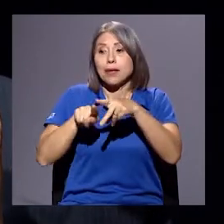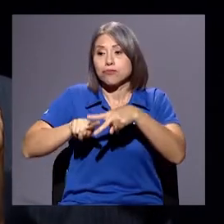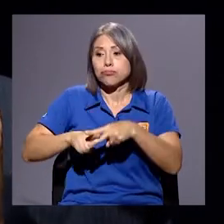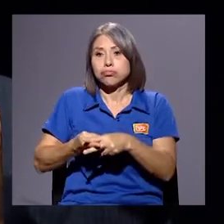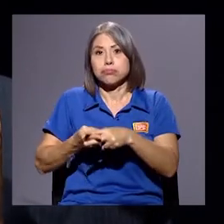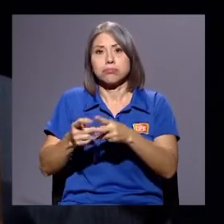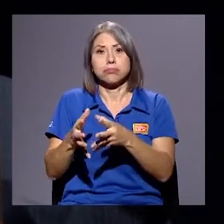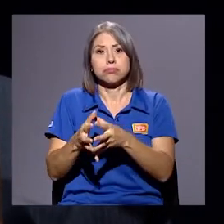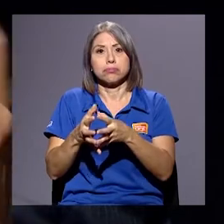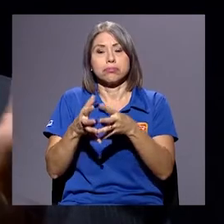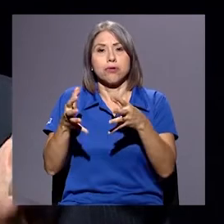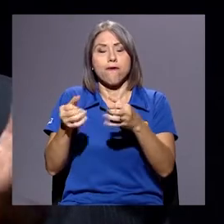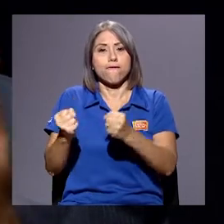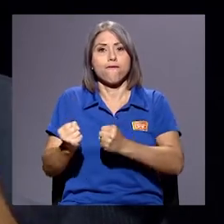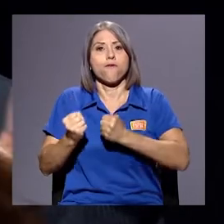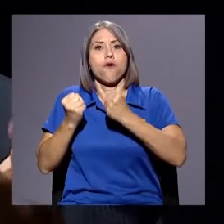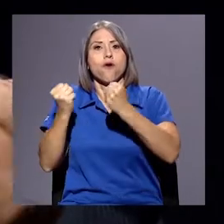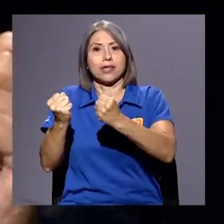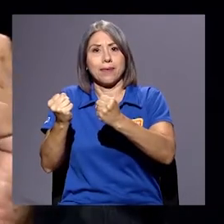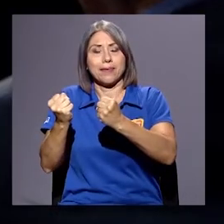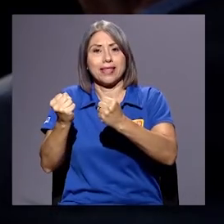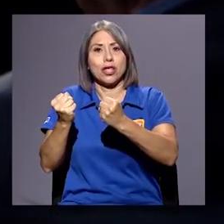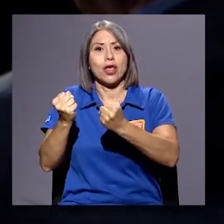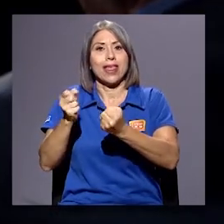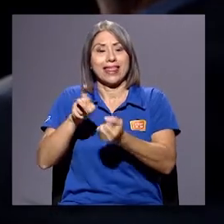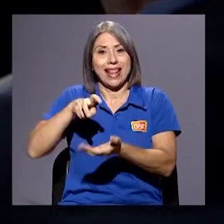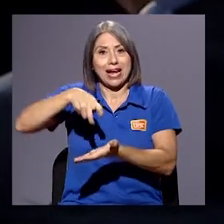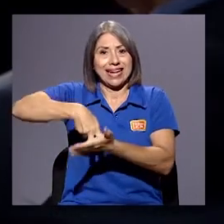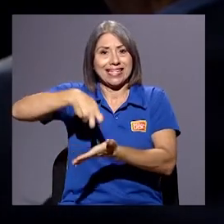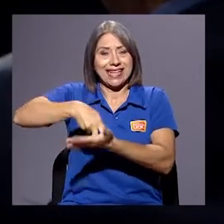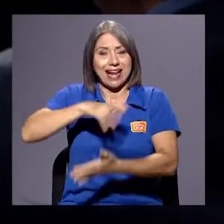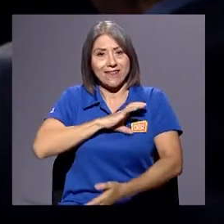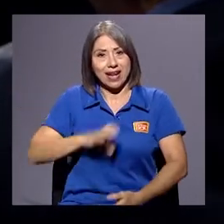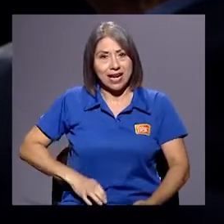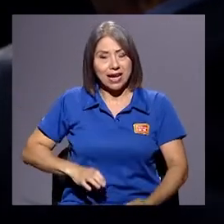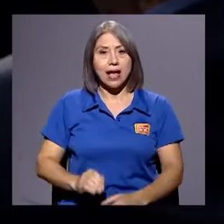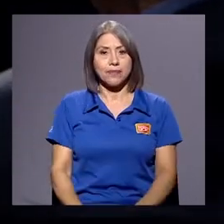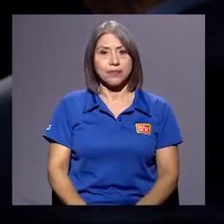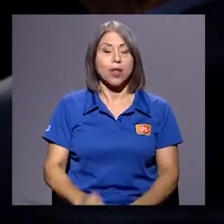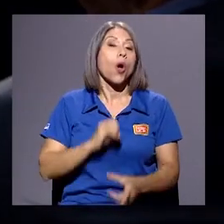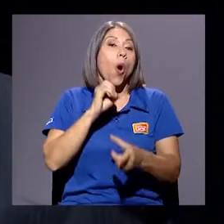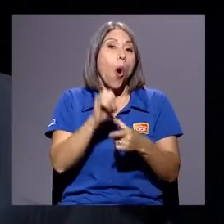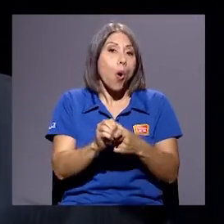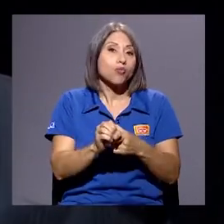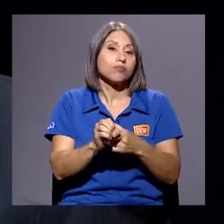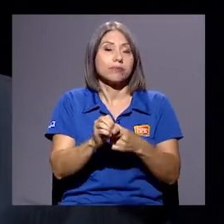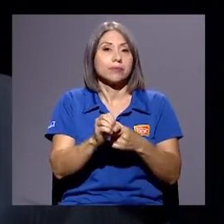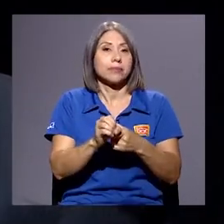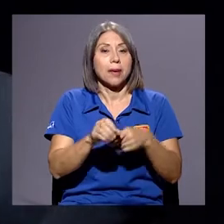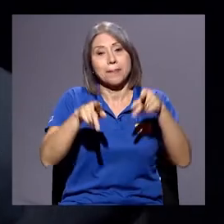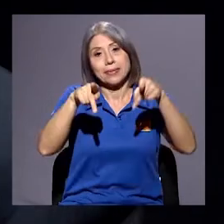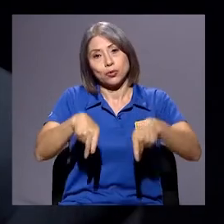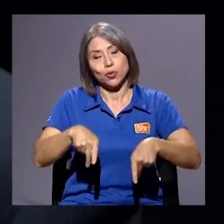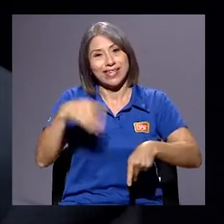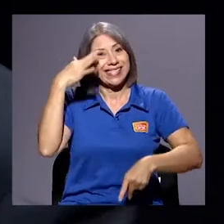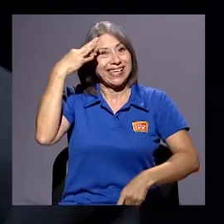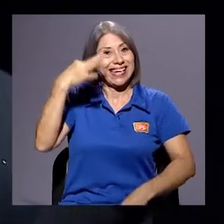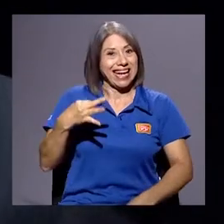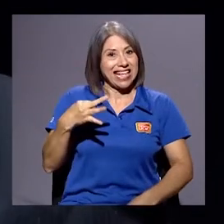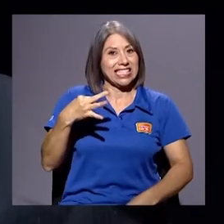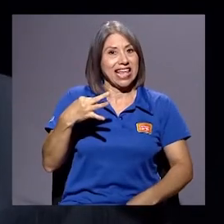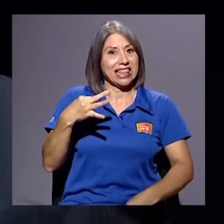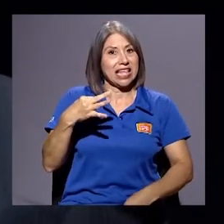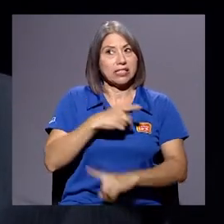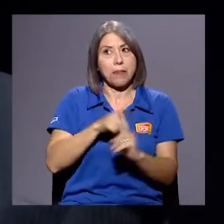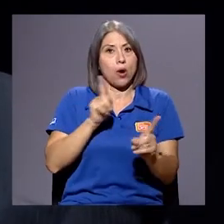cristiana evangélica. O, esta otra categoría de creyentes que no reclaman una